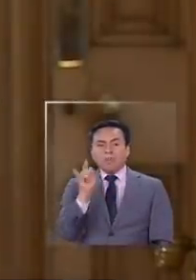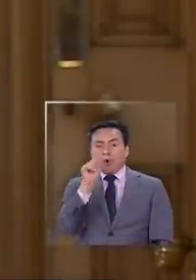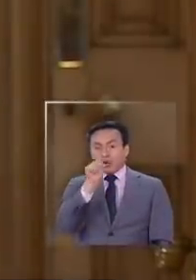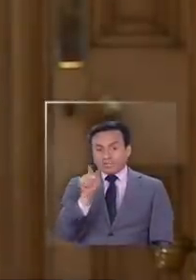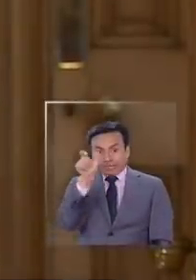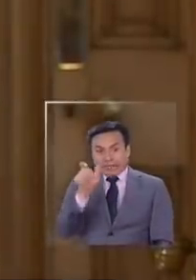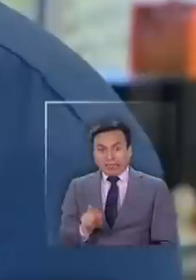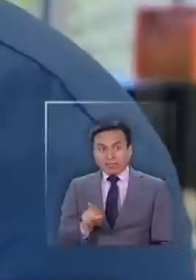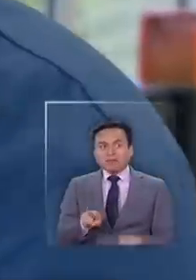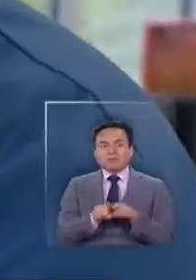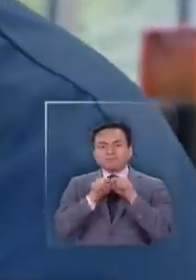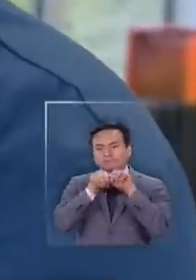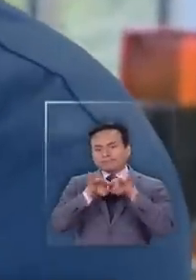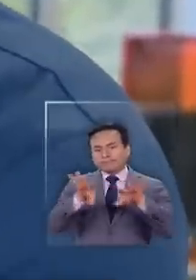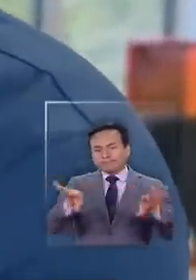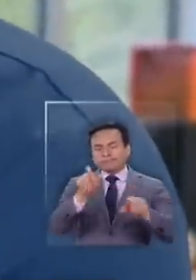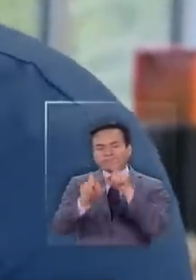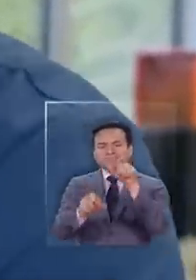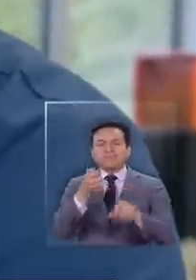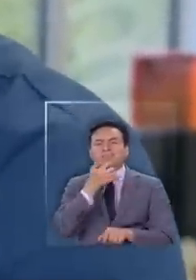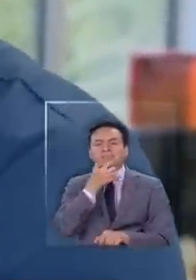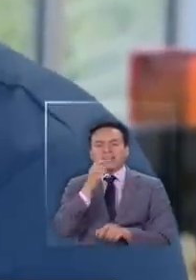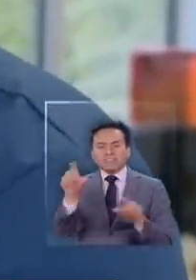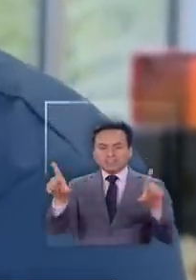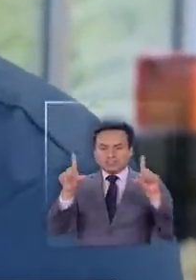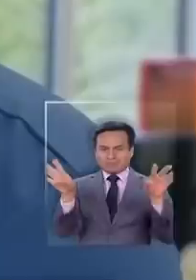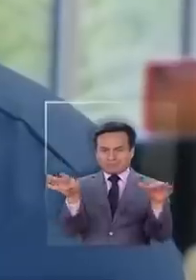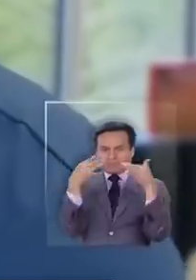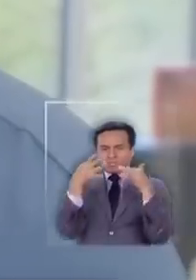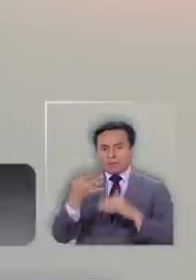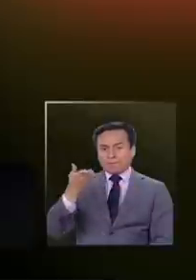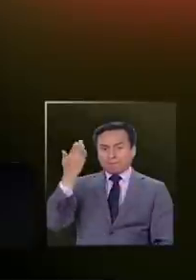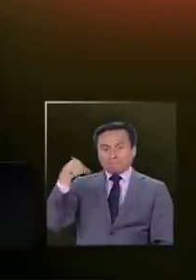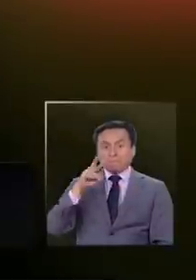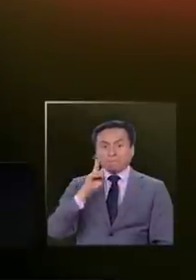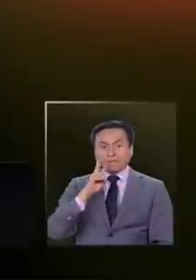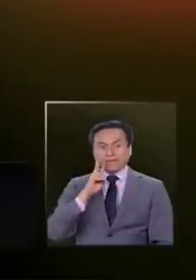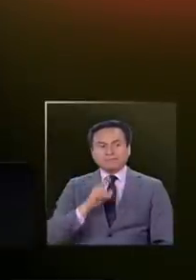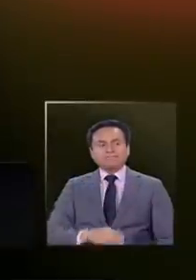alcanzó a transmitirle a los británicos el pasado viernes.